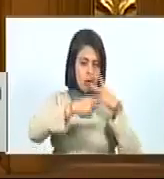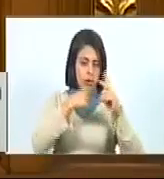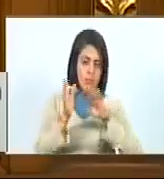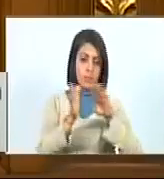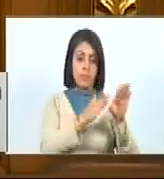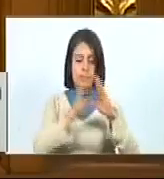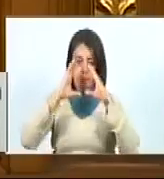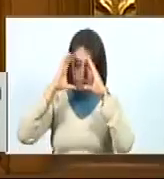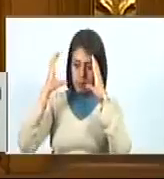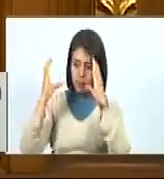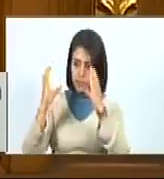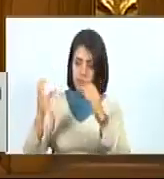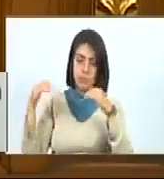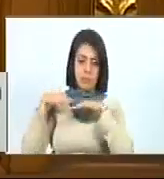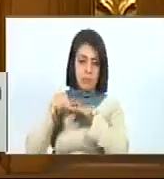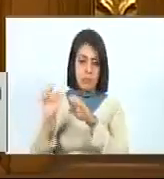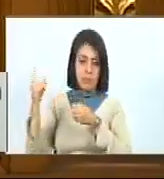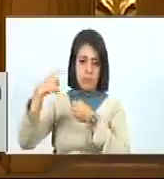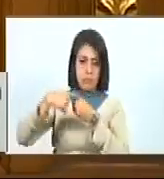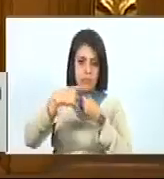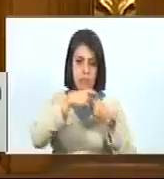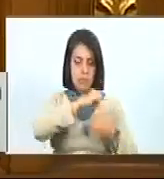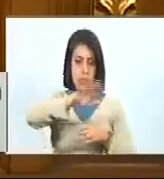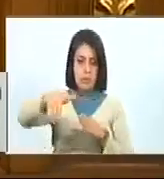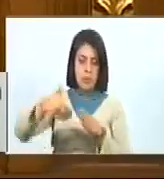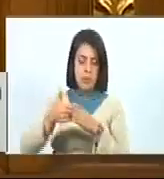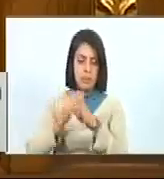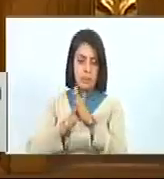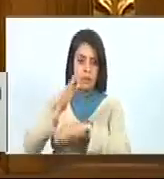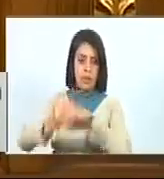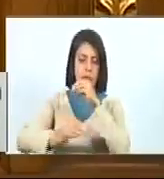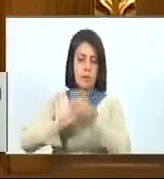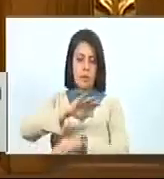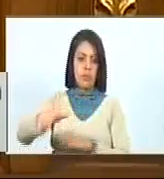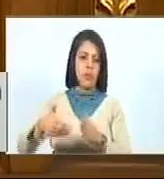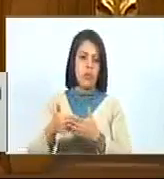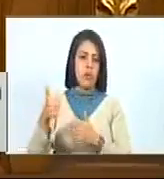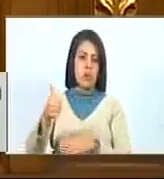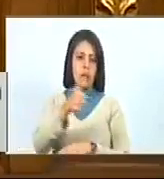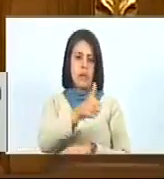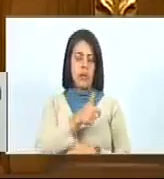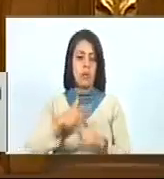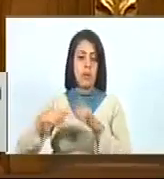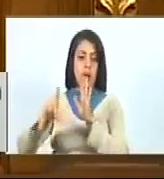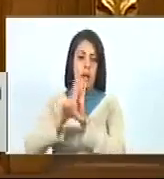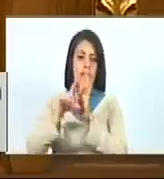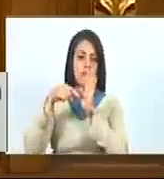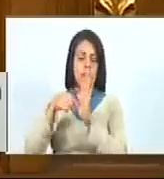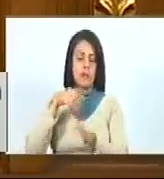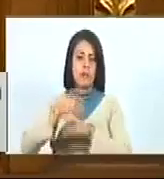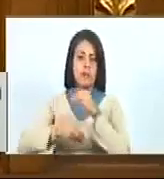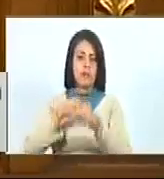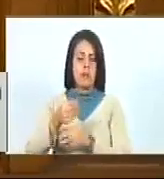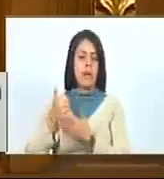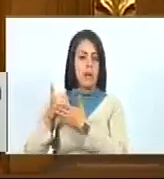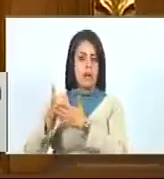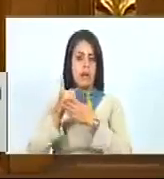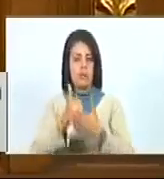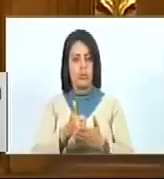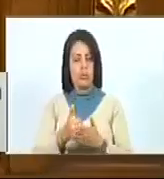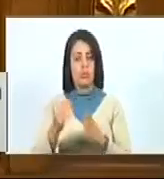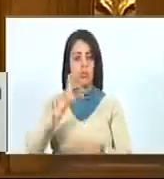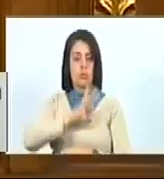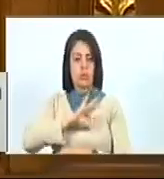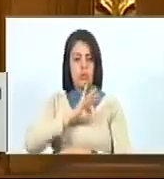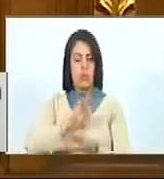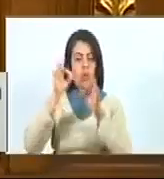y abogando por la inclusión para lograr canalizar todas y cada una de estas leyes que van en beneficio de una